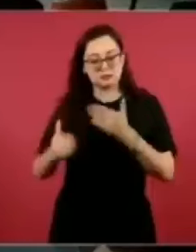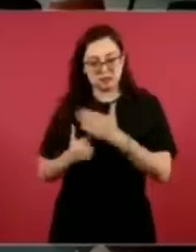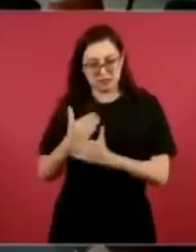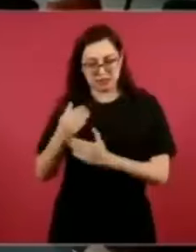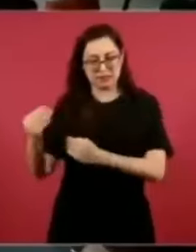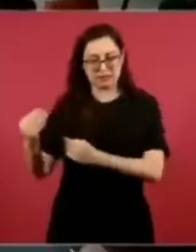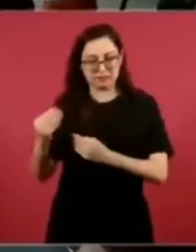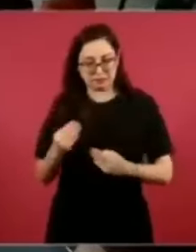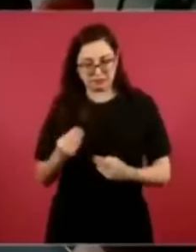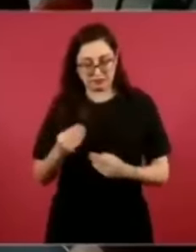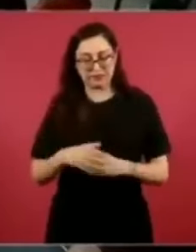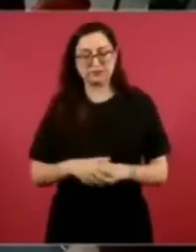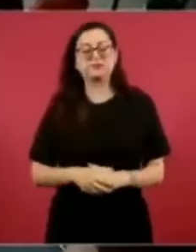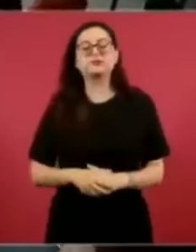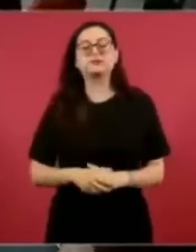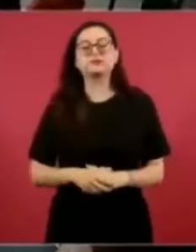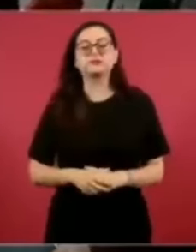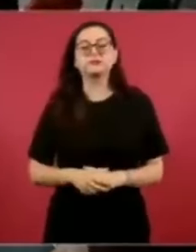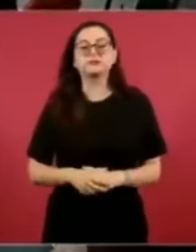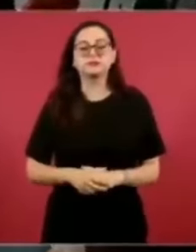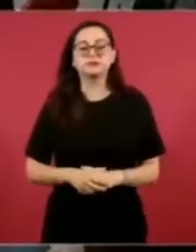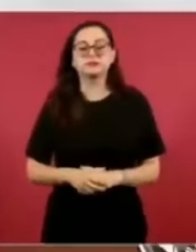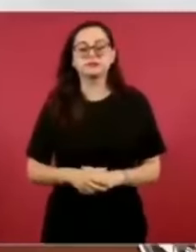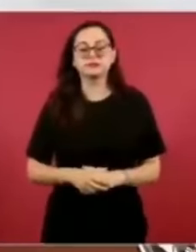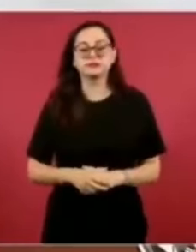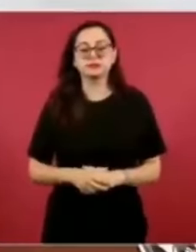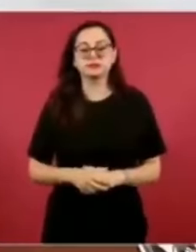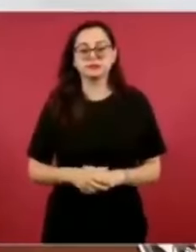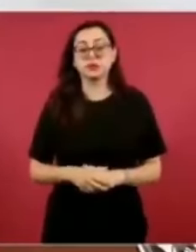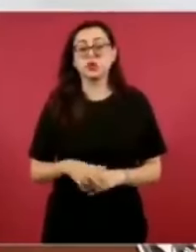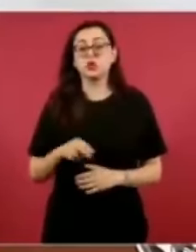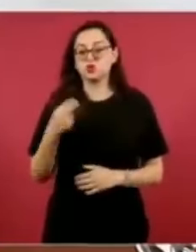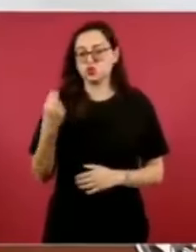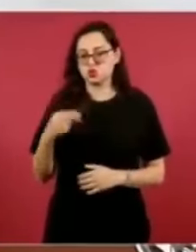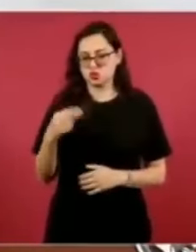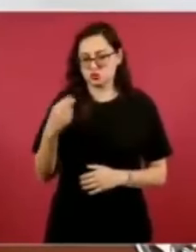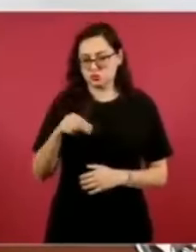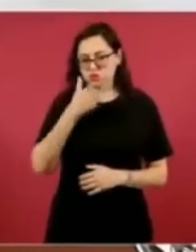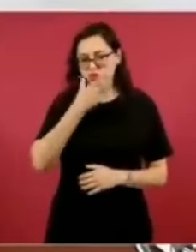información, un señor que no voy a leer su nombre,